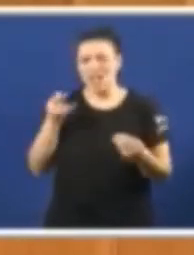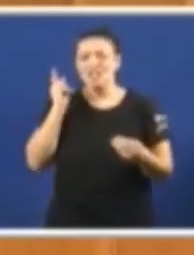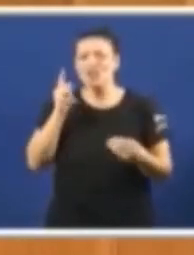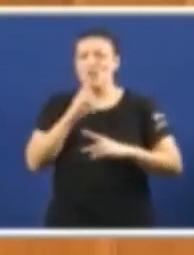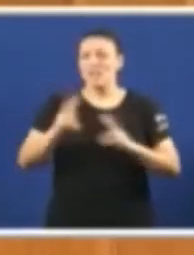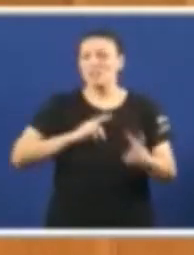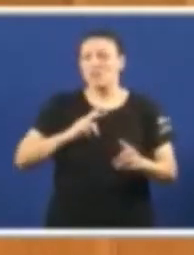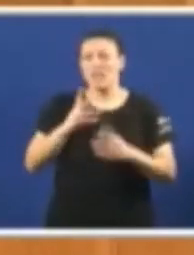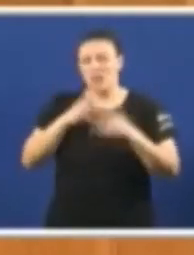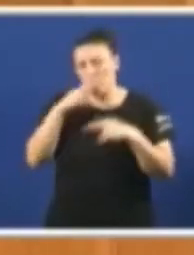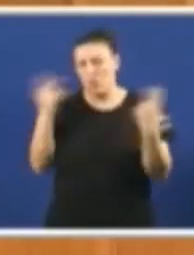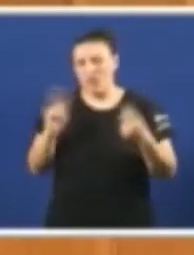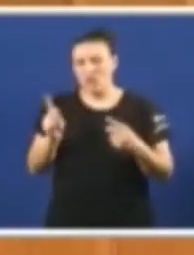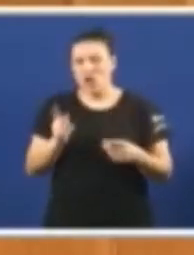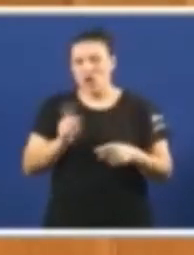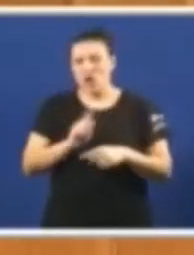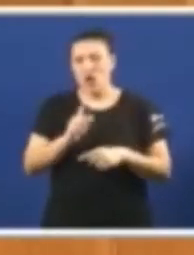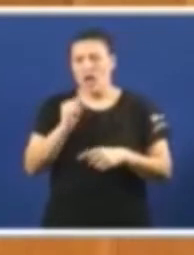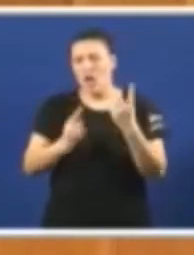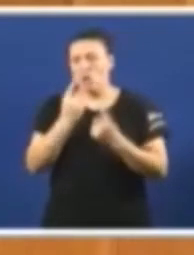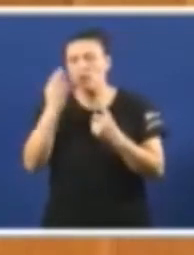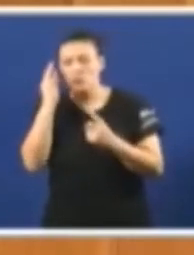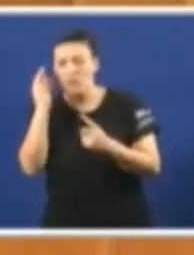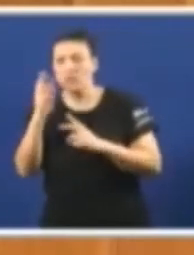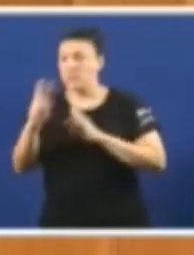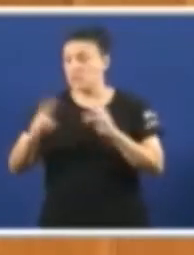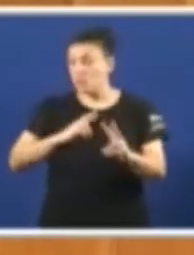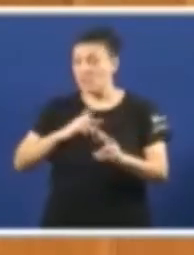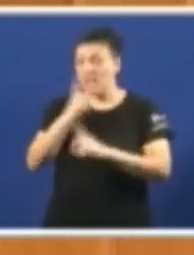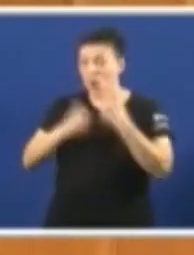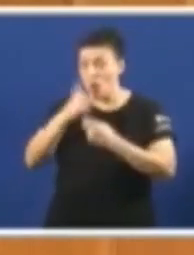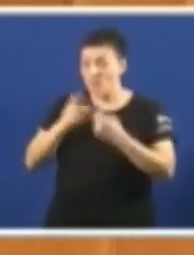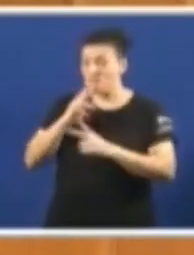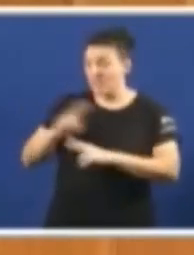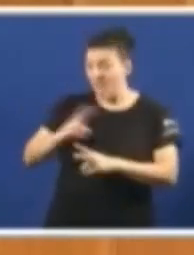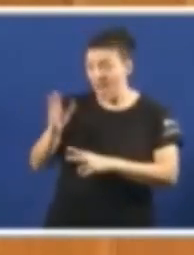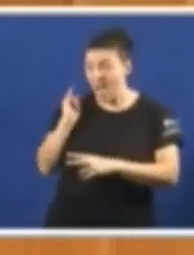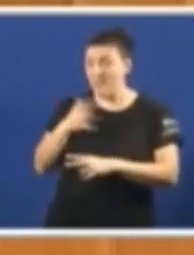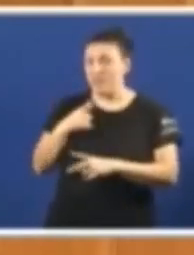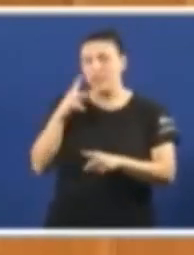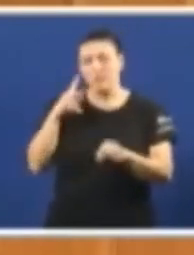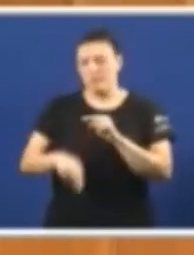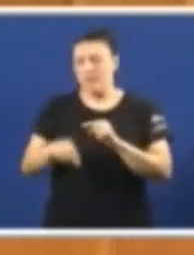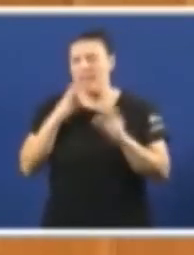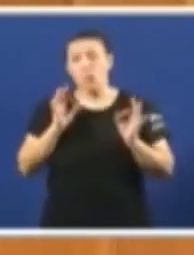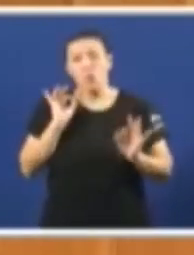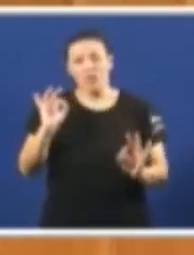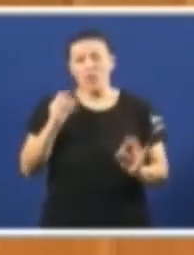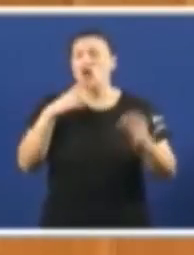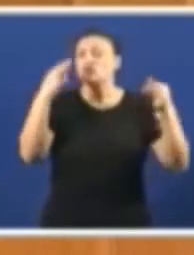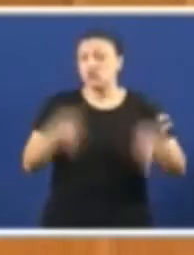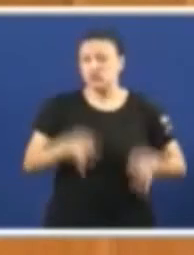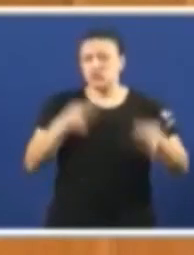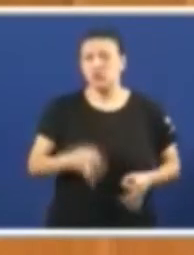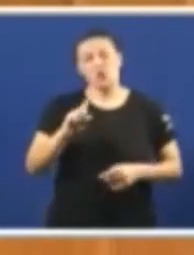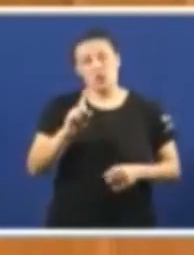resposta das administracións pero tamén se hai mulleres que dan esta resposta en estas enquisas debemos deixar de facer estas afirmacións e pararnos a pensar